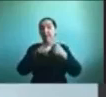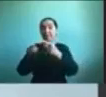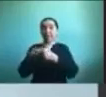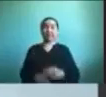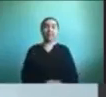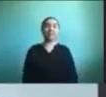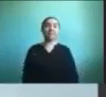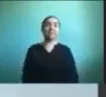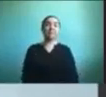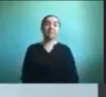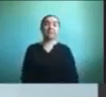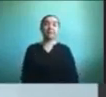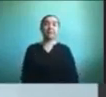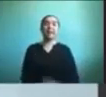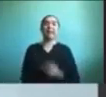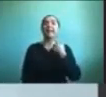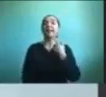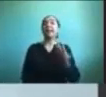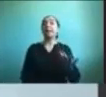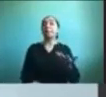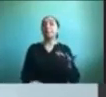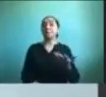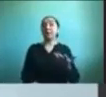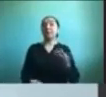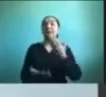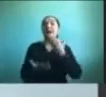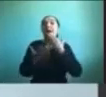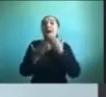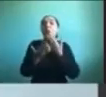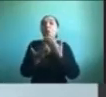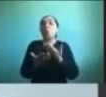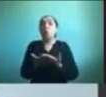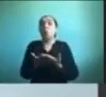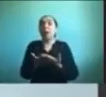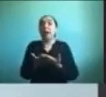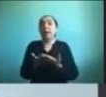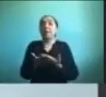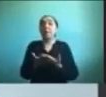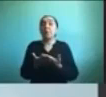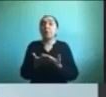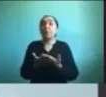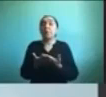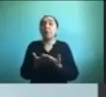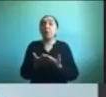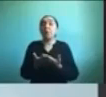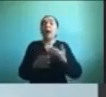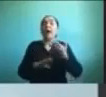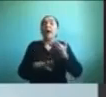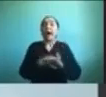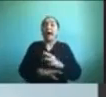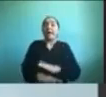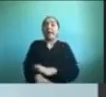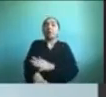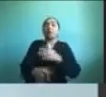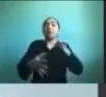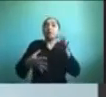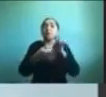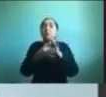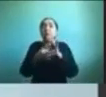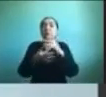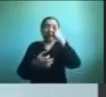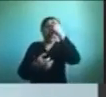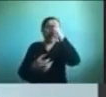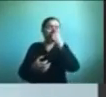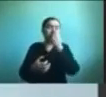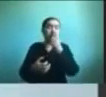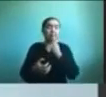¿Qué pasa cuando de estos tipos de actividades salen emociones relacionadas con la tristeza? es importante que